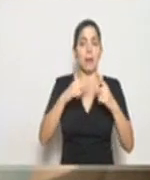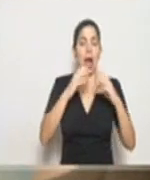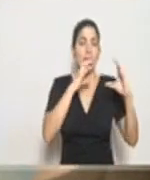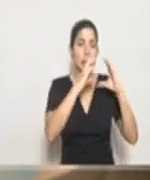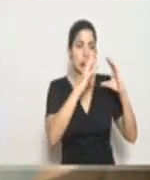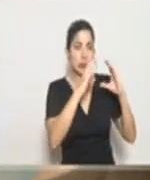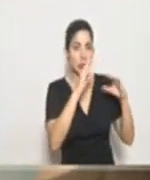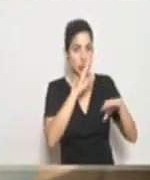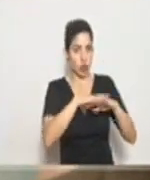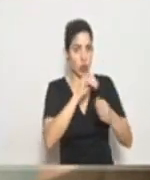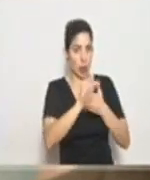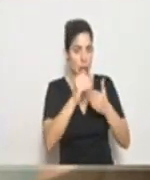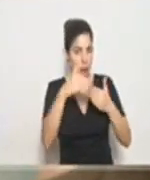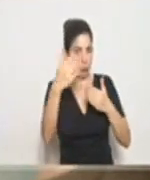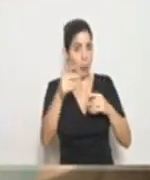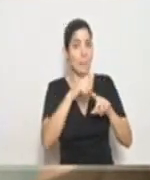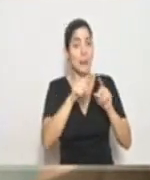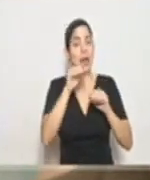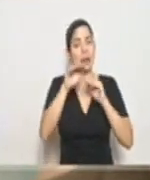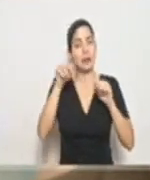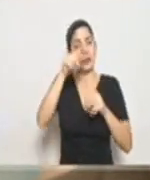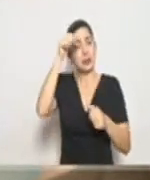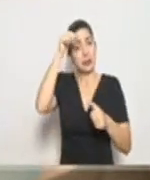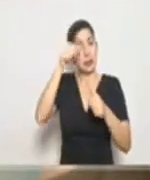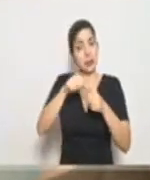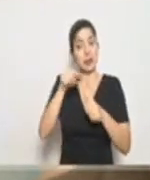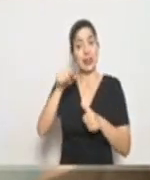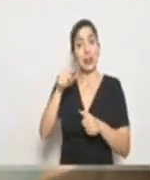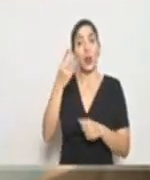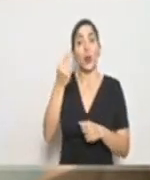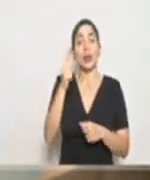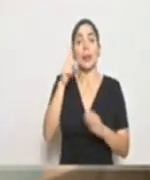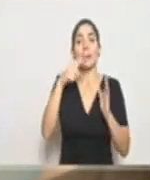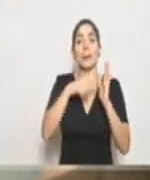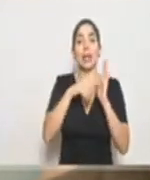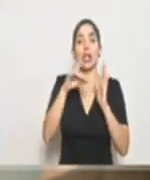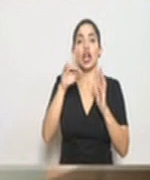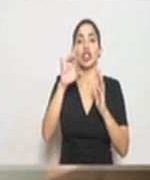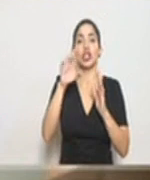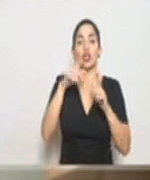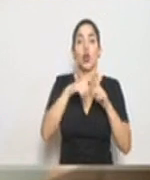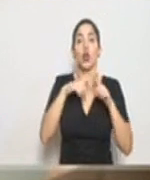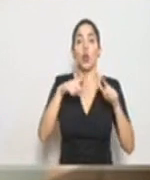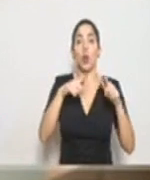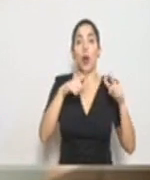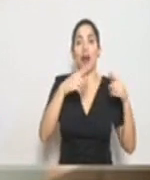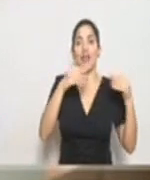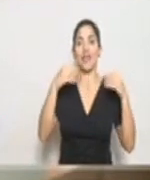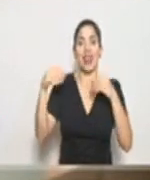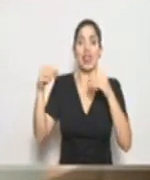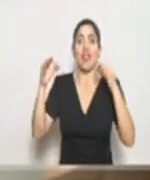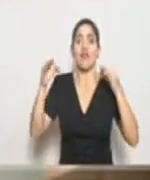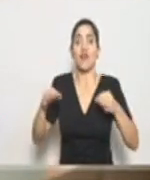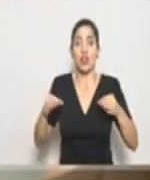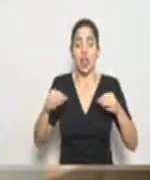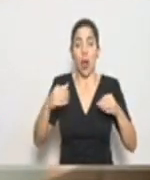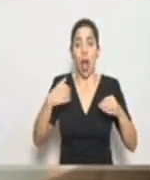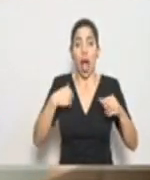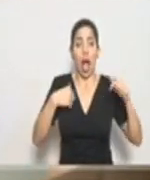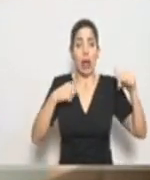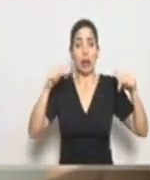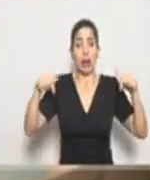específica al respecto, pero también recordar que estos son 1.800 puntos de venta fijos, donde están las personas